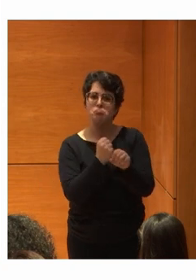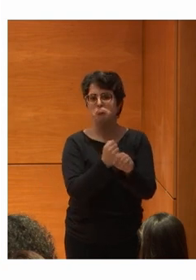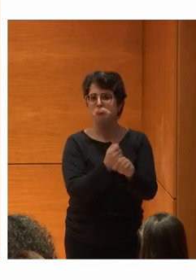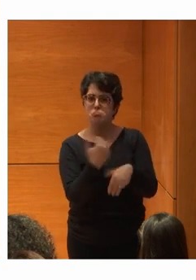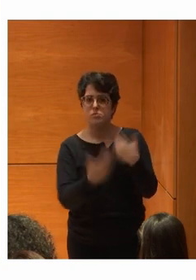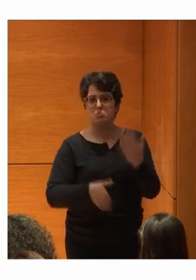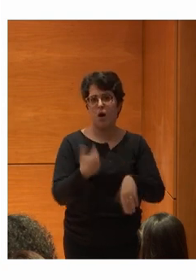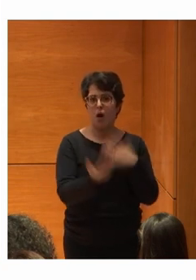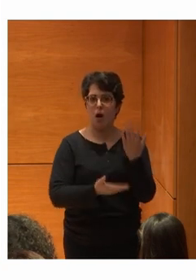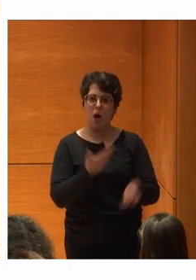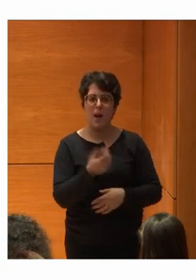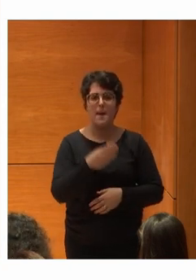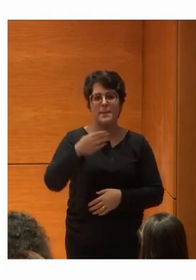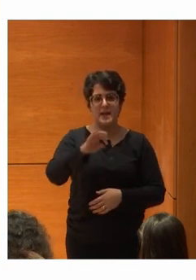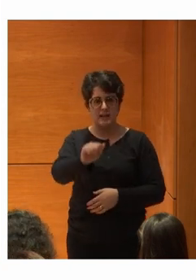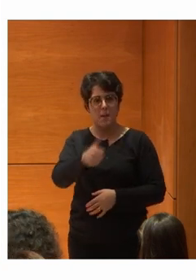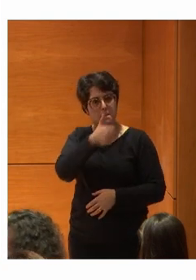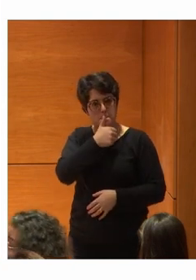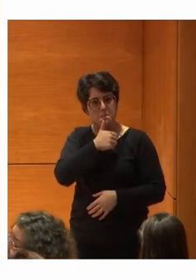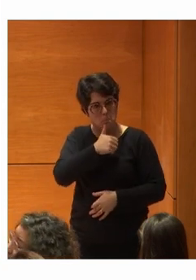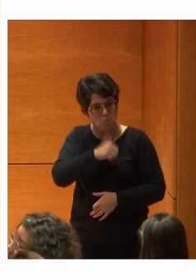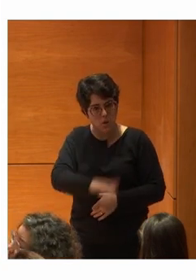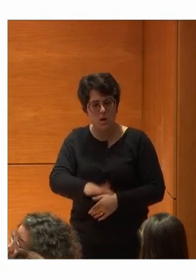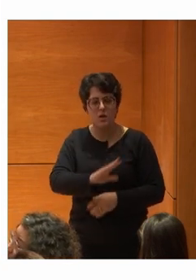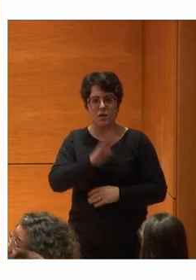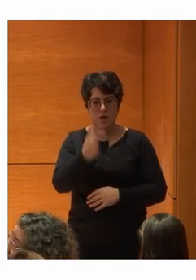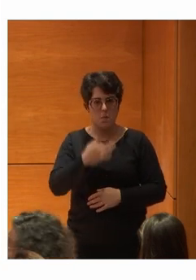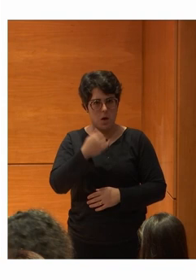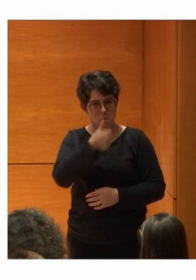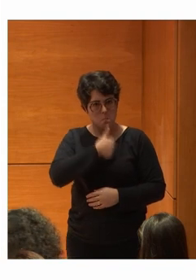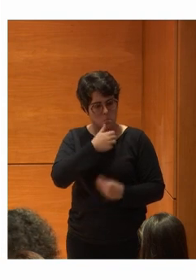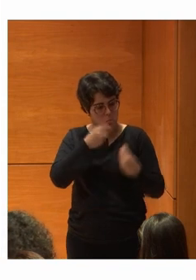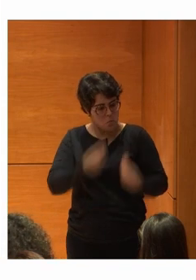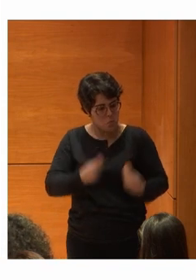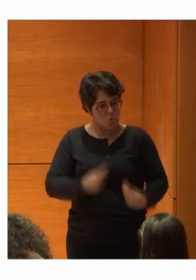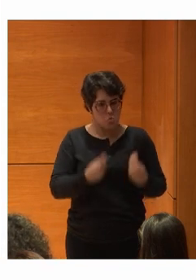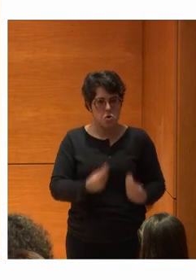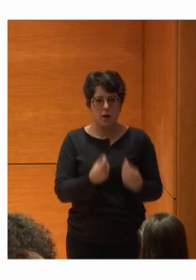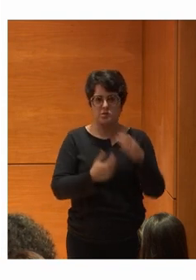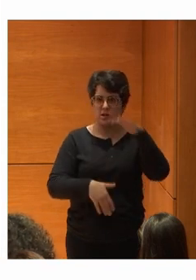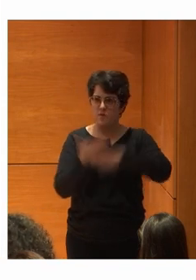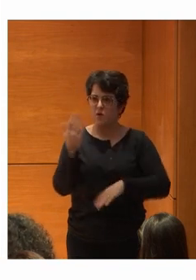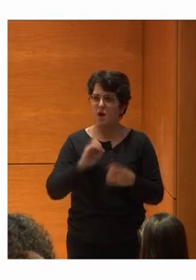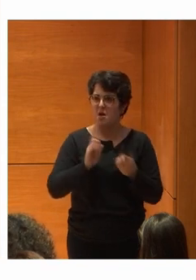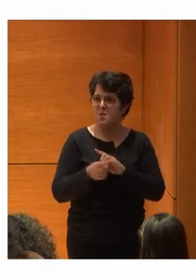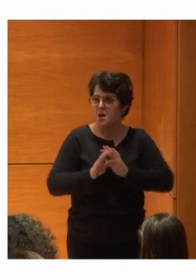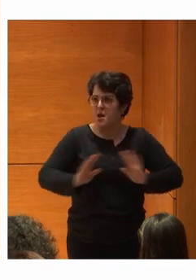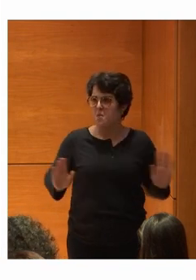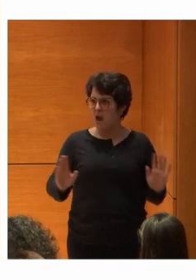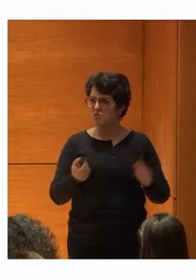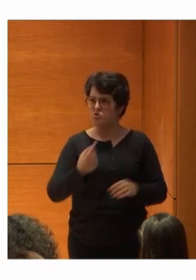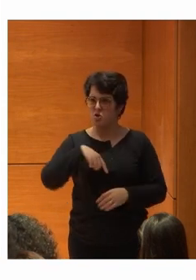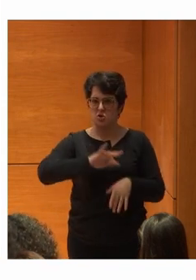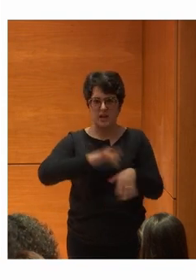La red aguantó Y aguantó muy bien O sea no hubo que ir cambiando Además Como la